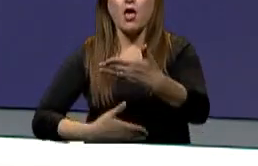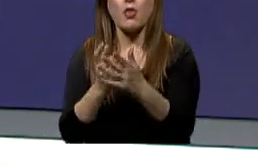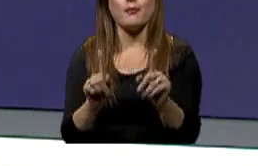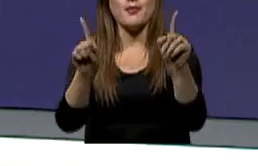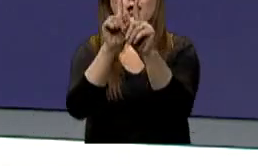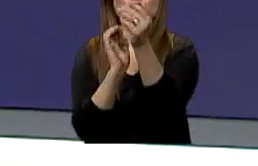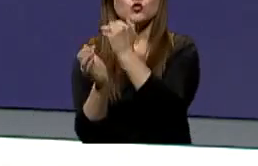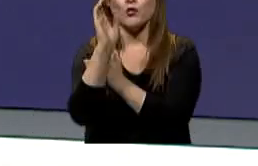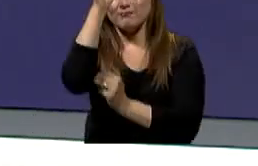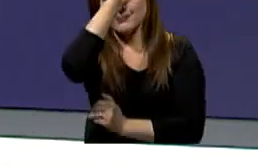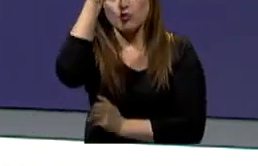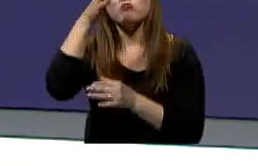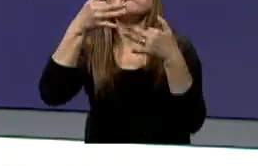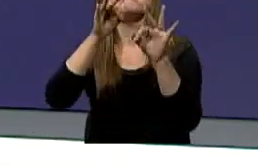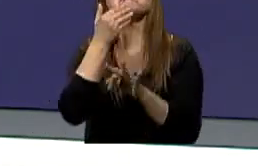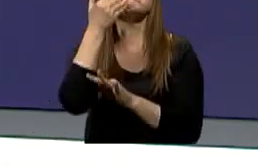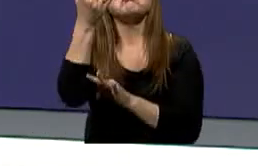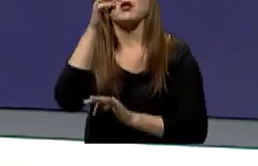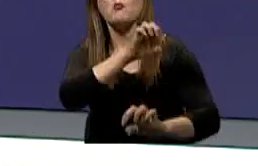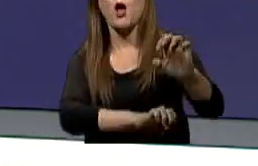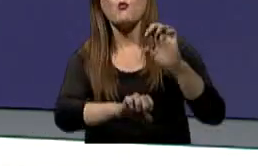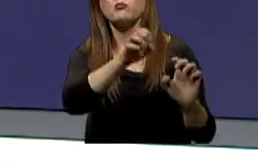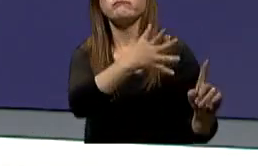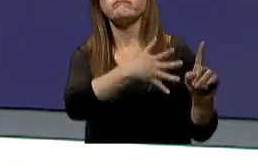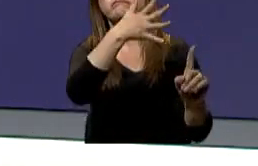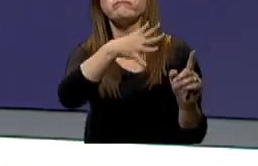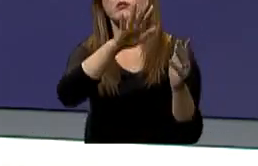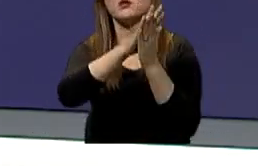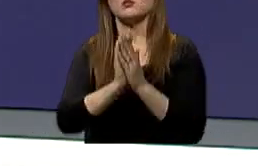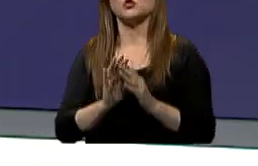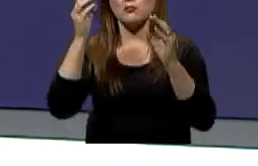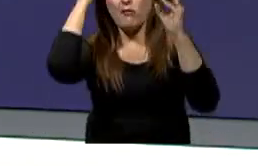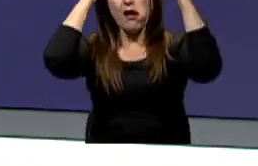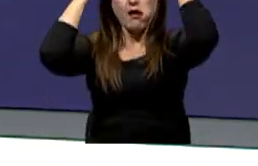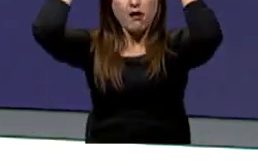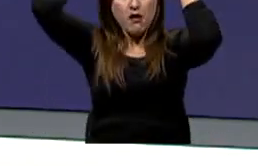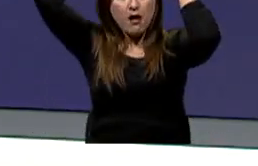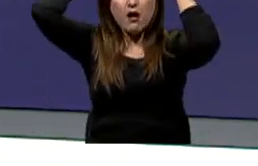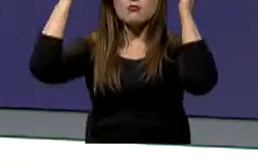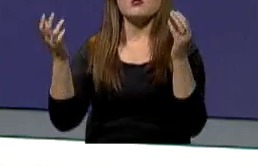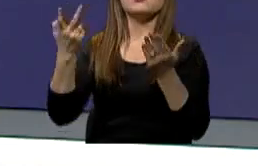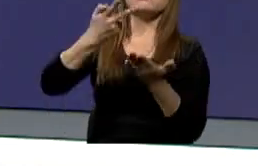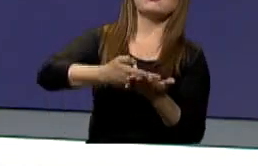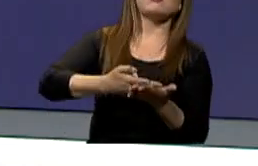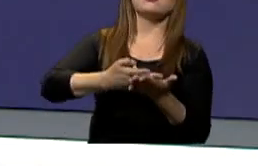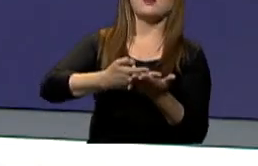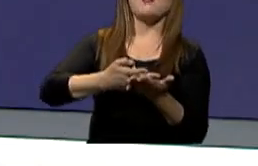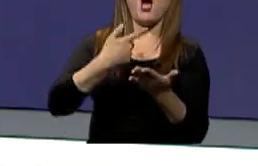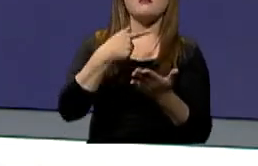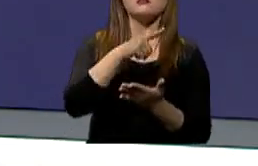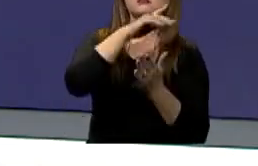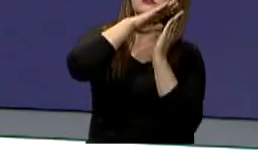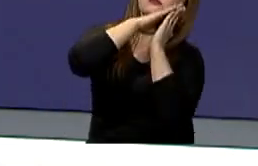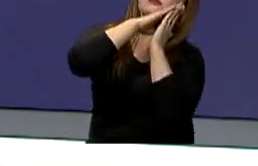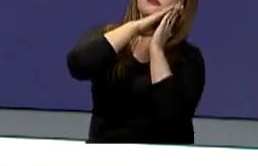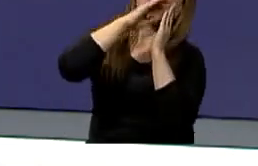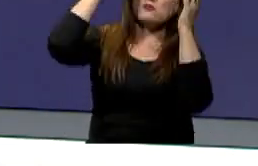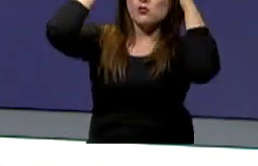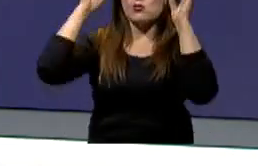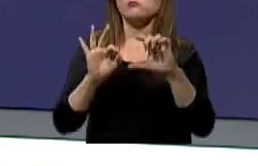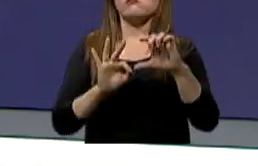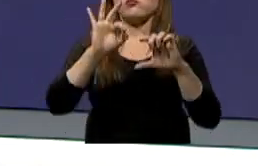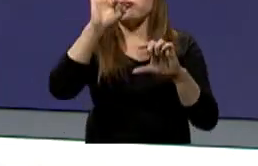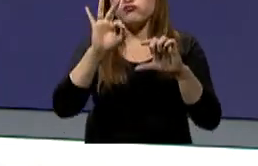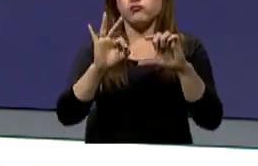se debe confirmar pues mediante las pruebas del sueño. Estas son usualmente la polisonografía, que es un test de latencia múltiple del